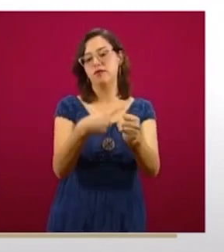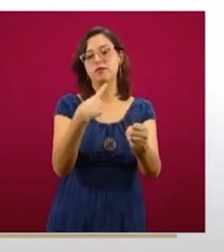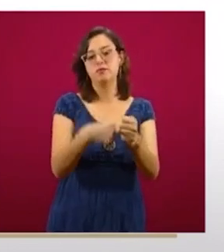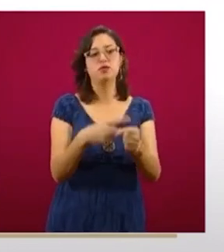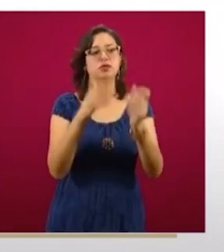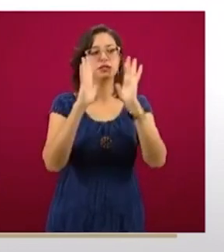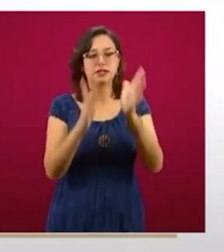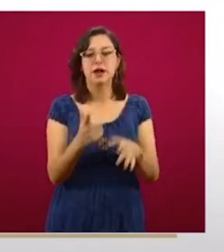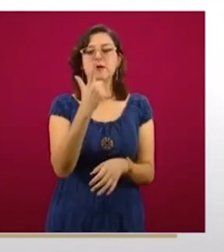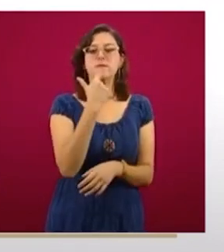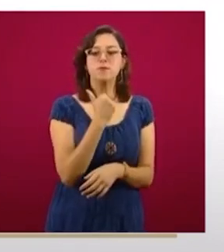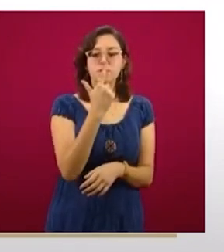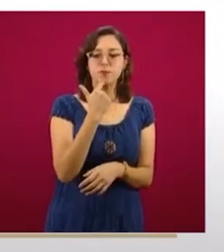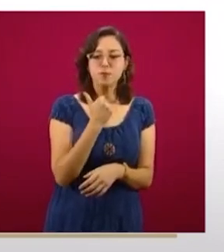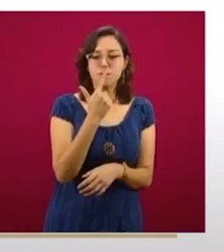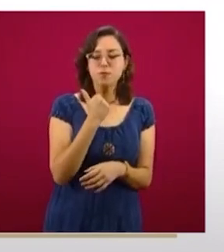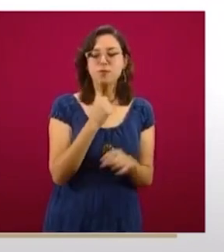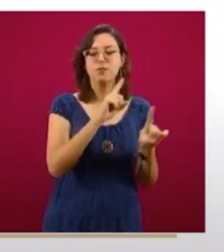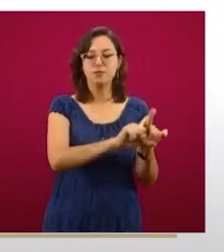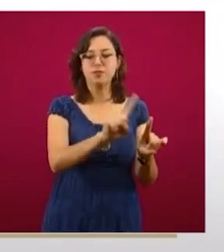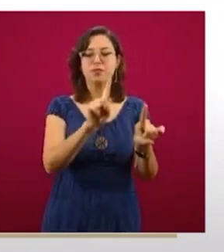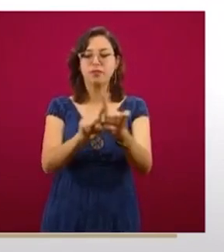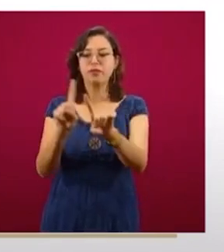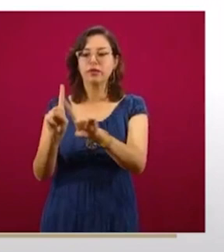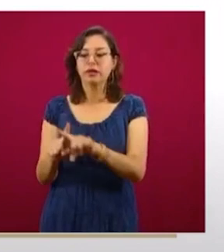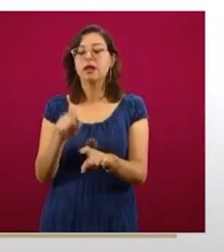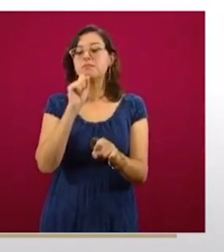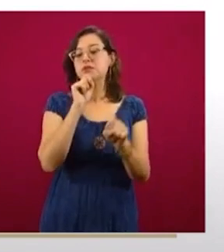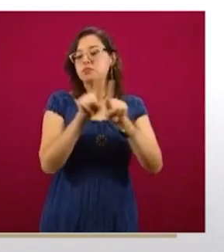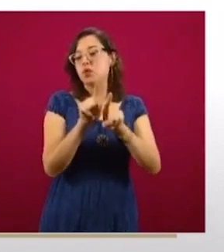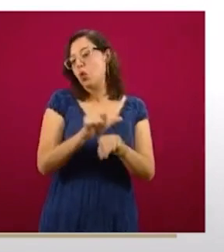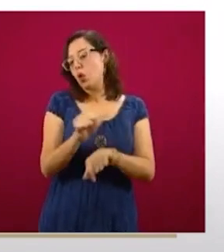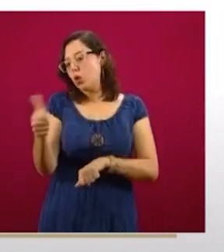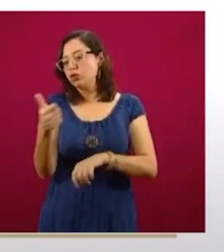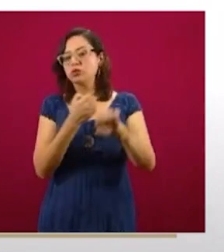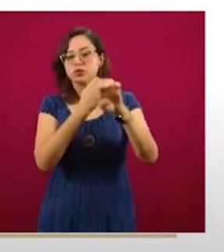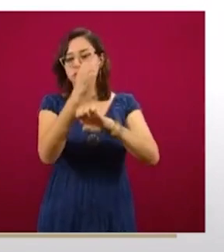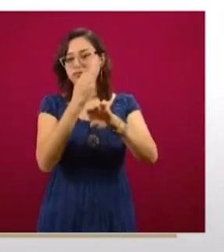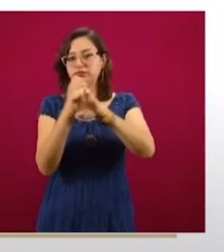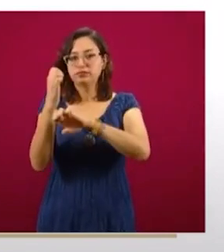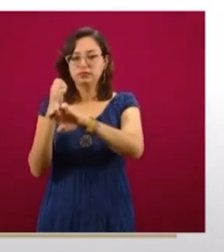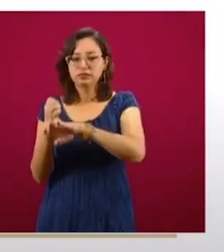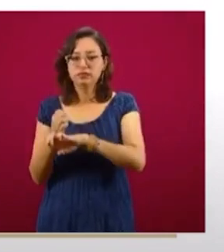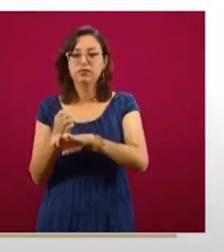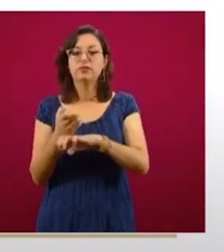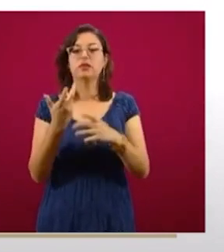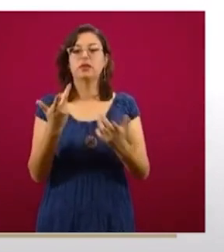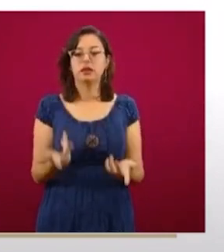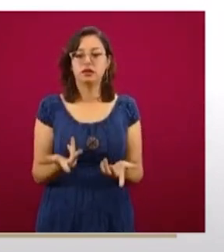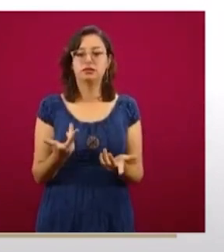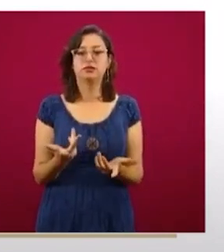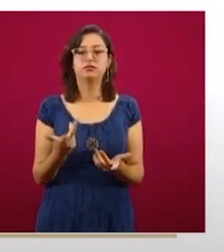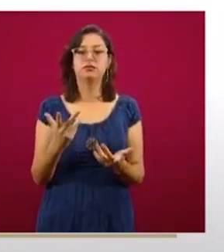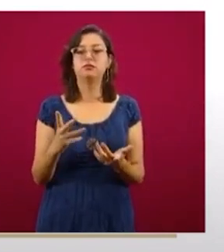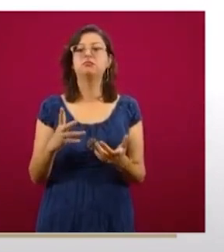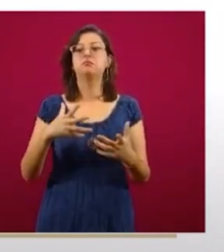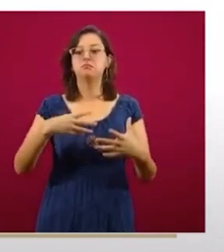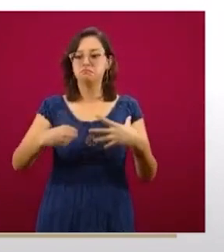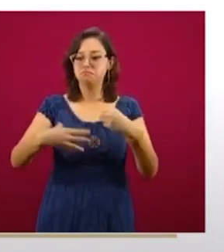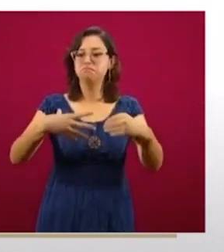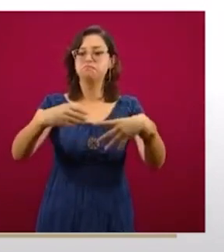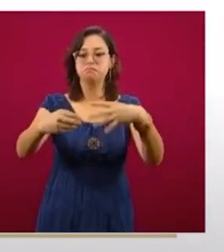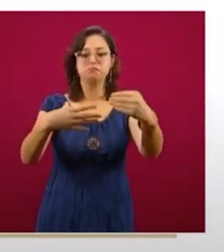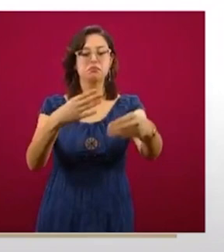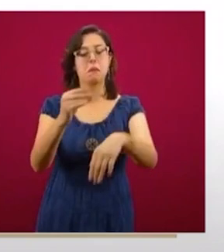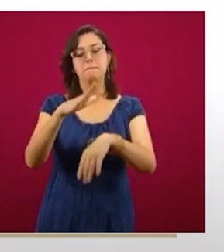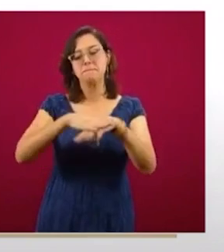fuertes y seguimos distinguiendo aquellos estados que se han mencionado, inclusive con la transmisión más activa, que tienen esta